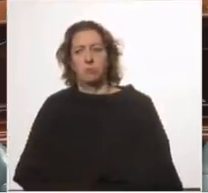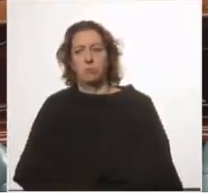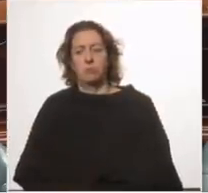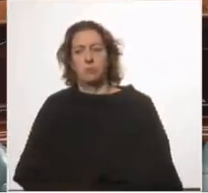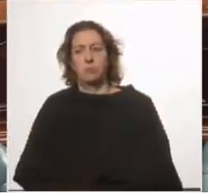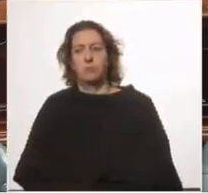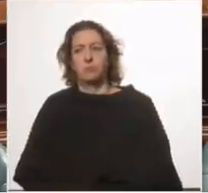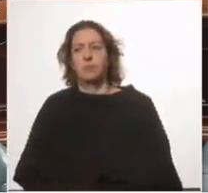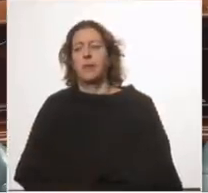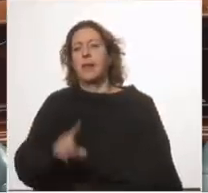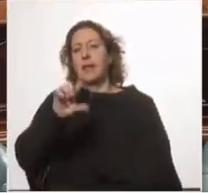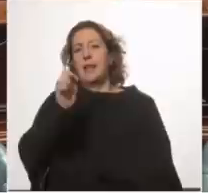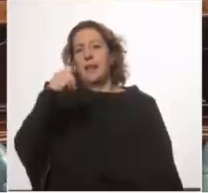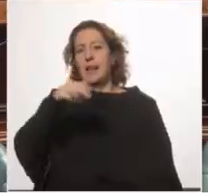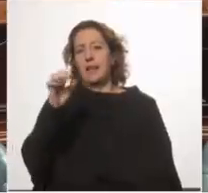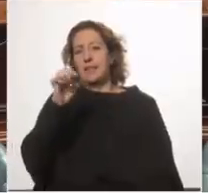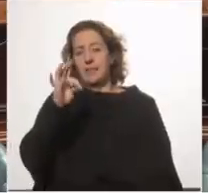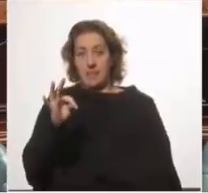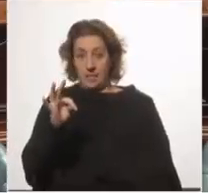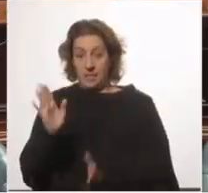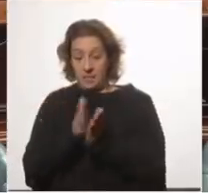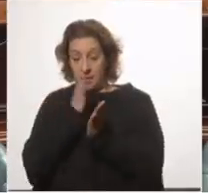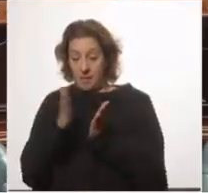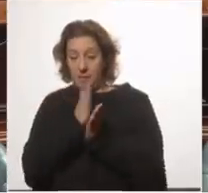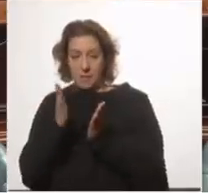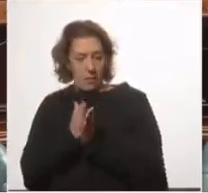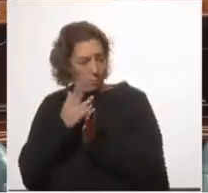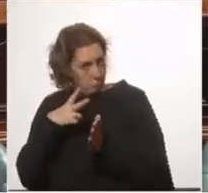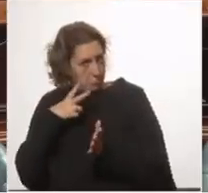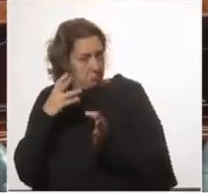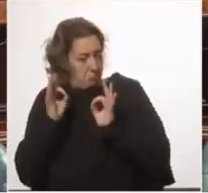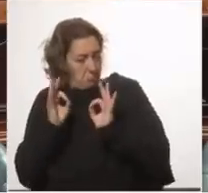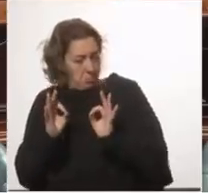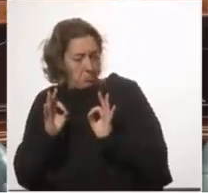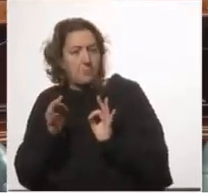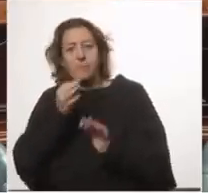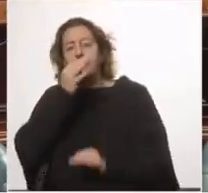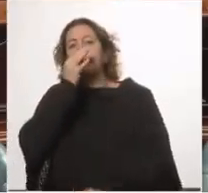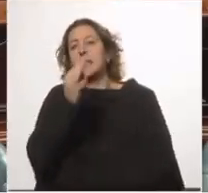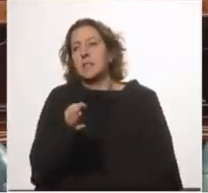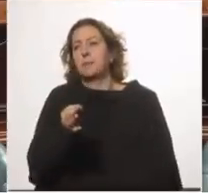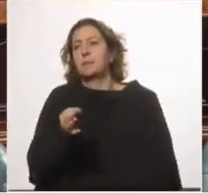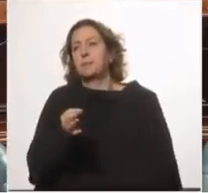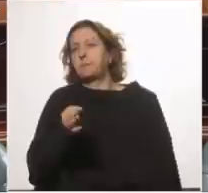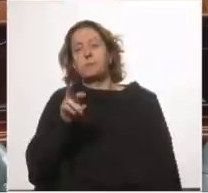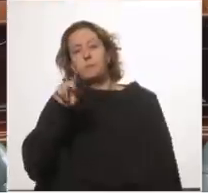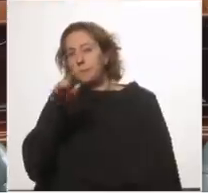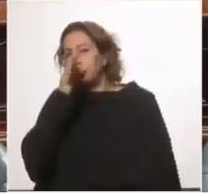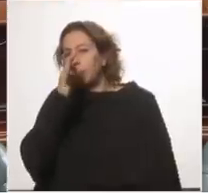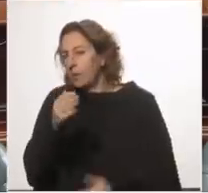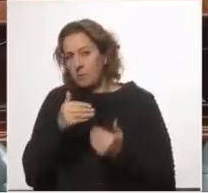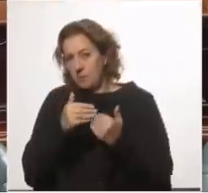la revista Lancet una revista muy prestigiosa dice lo que dije al principio